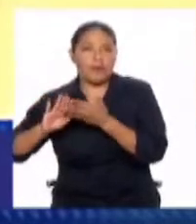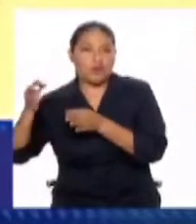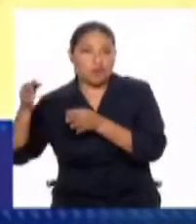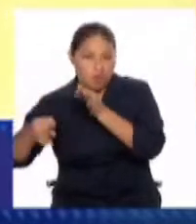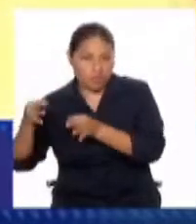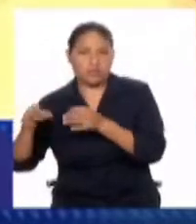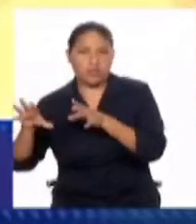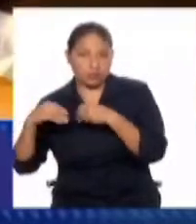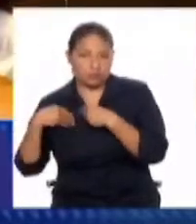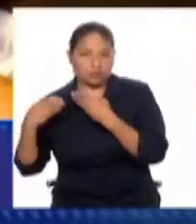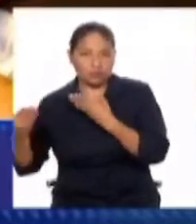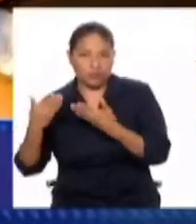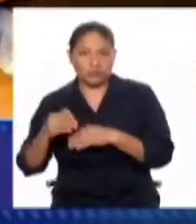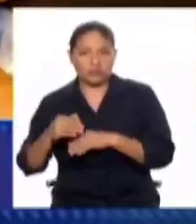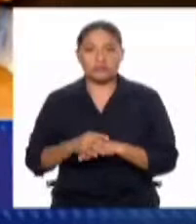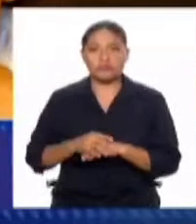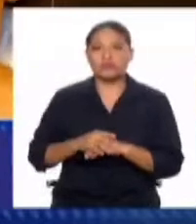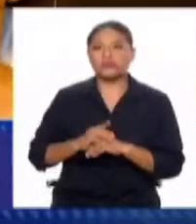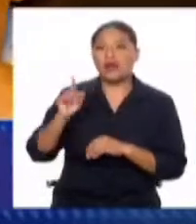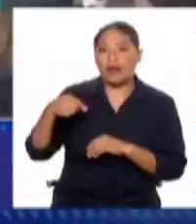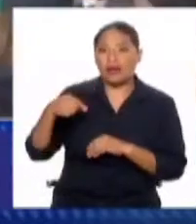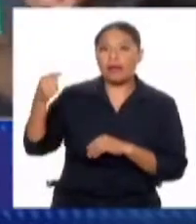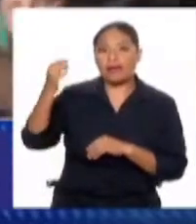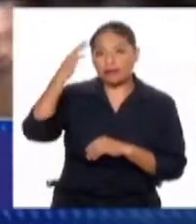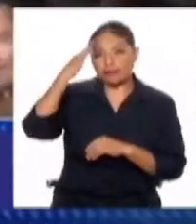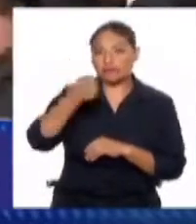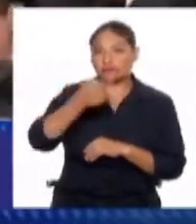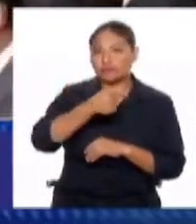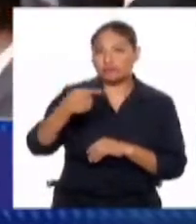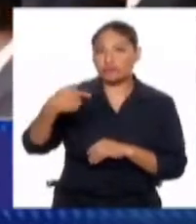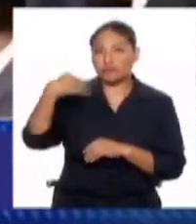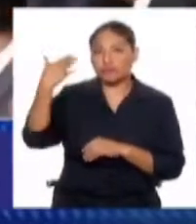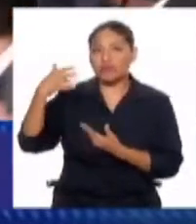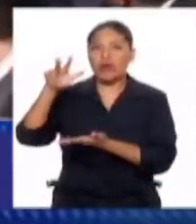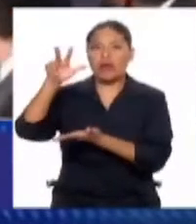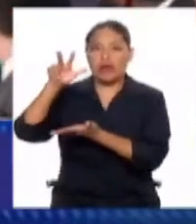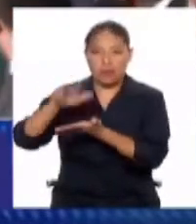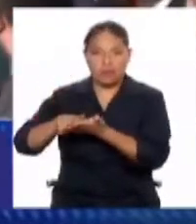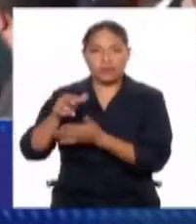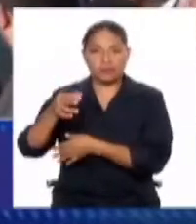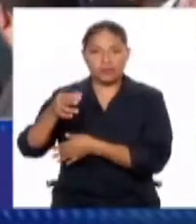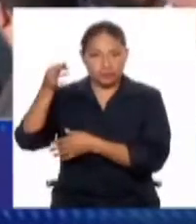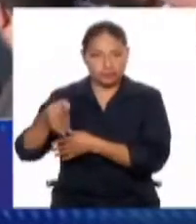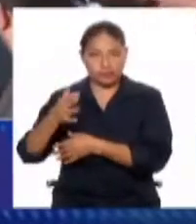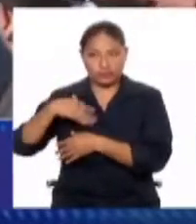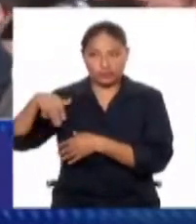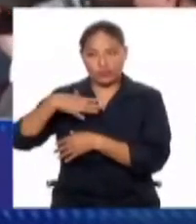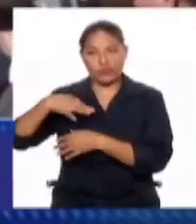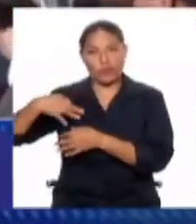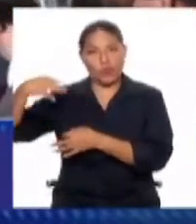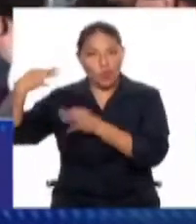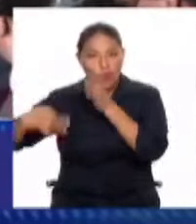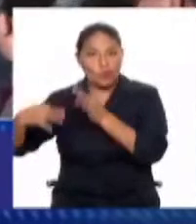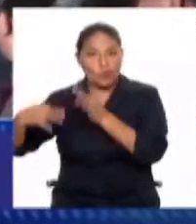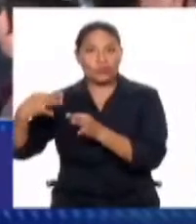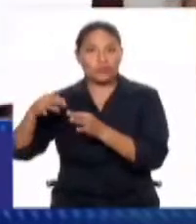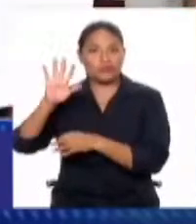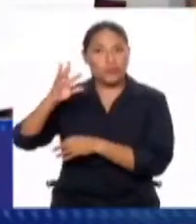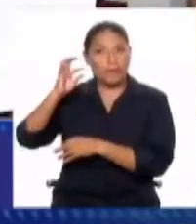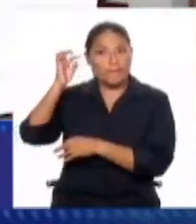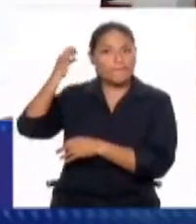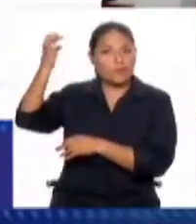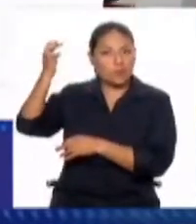meses atrás, una vez que se aprobó en forma definitiva, es decir, a nivel judicial y a nivel político, la